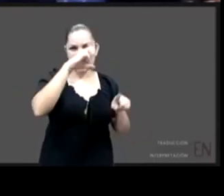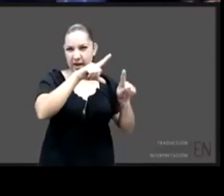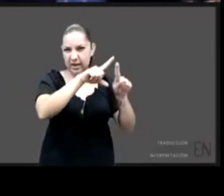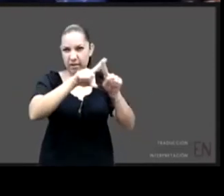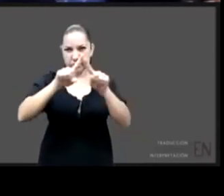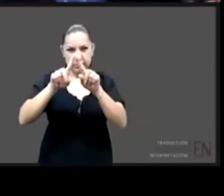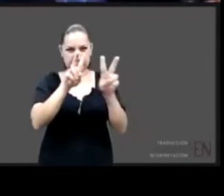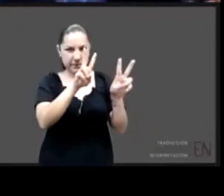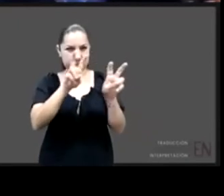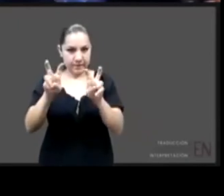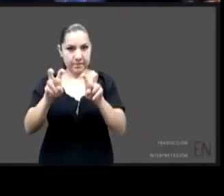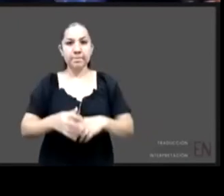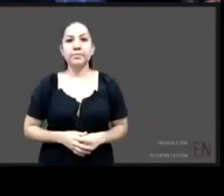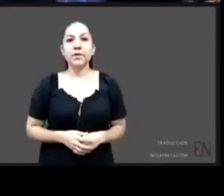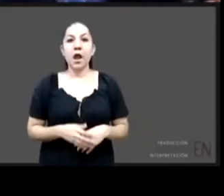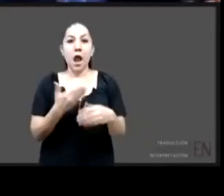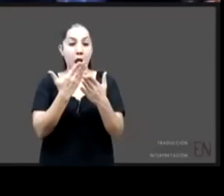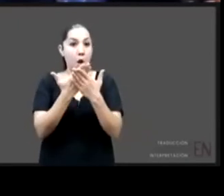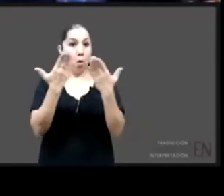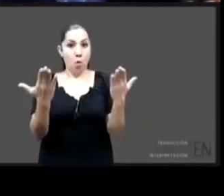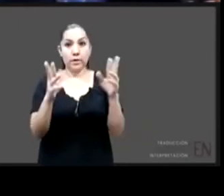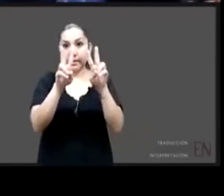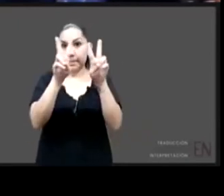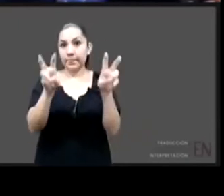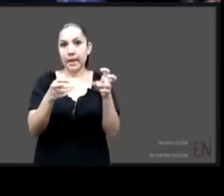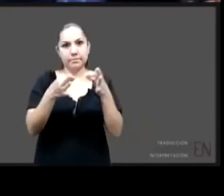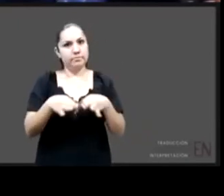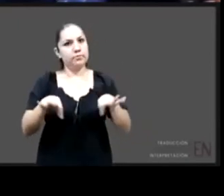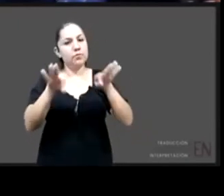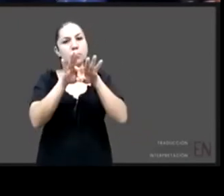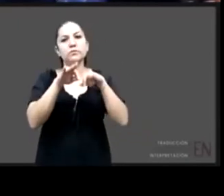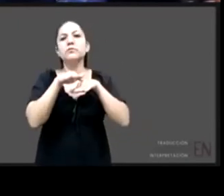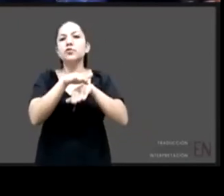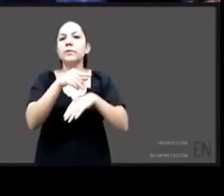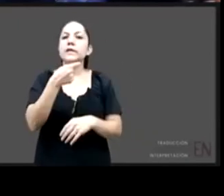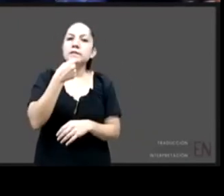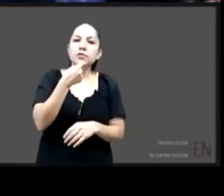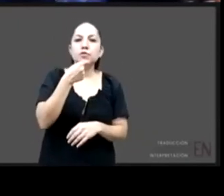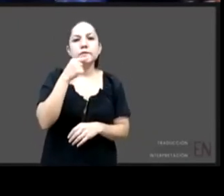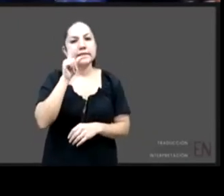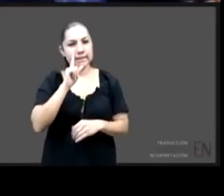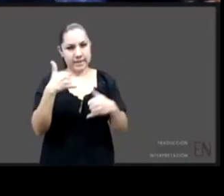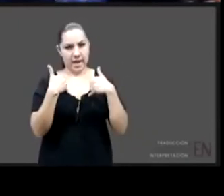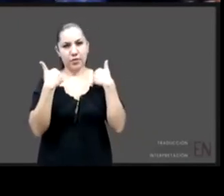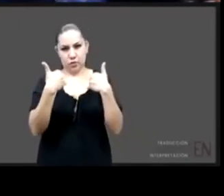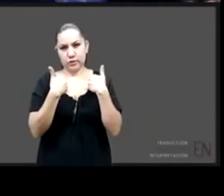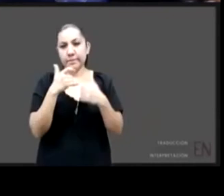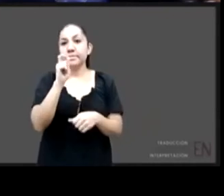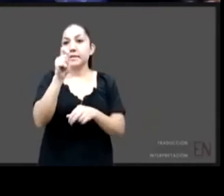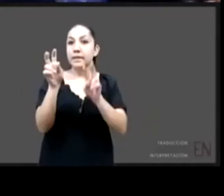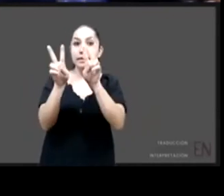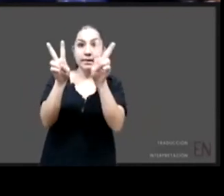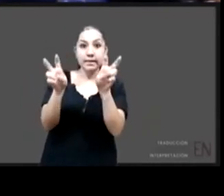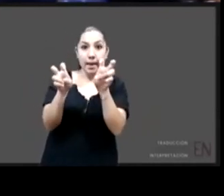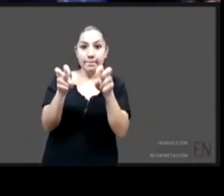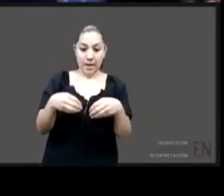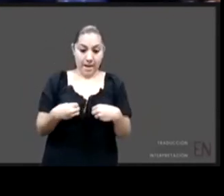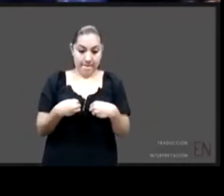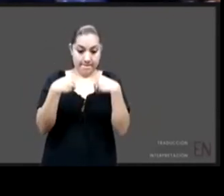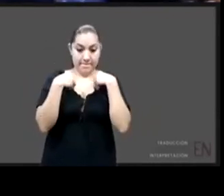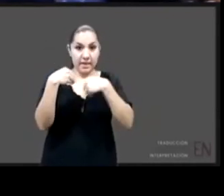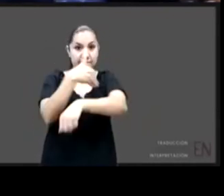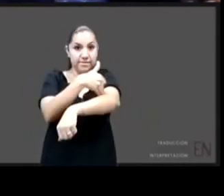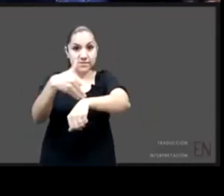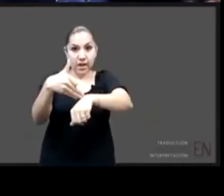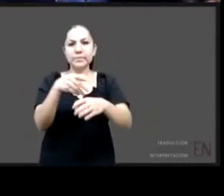niñas, niños y adolescentes, el derecho a vivir en familia, del cual escuchamos muchísimo, sobre todo a partir